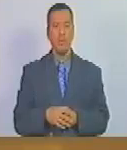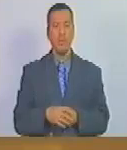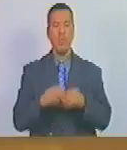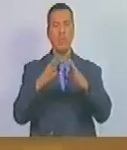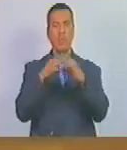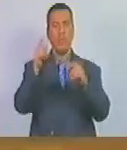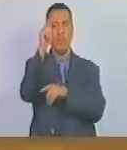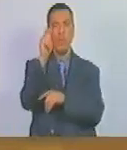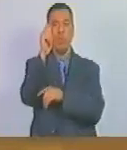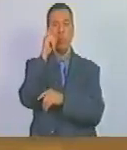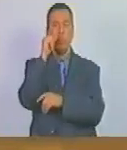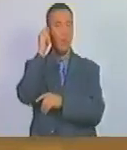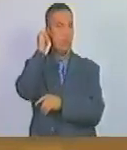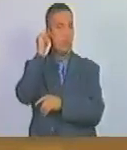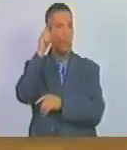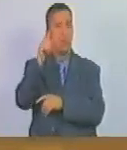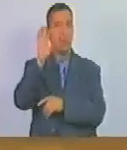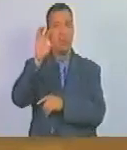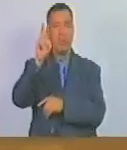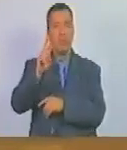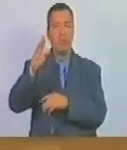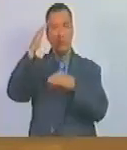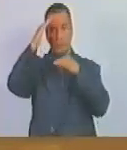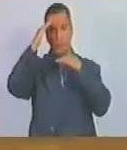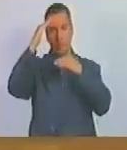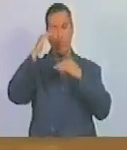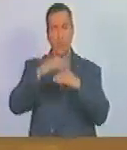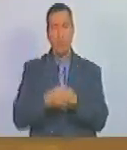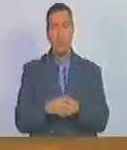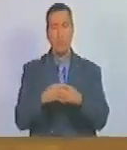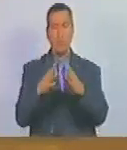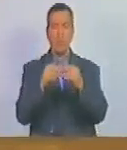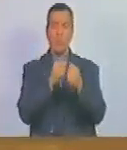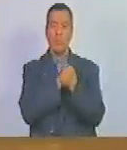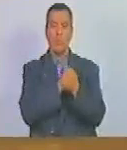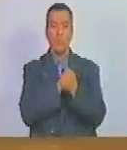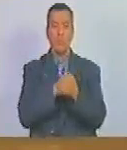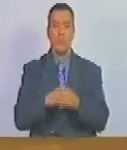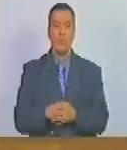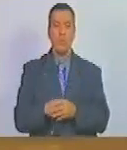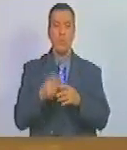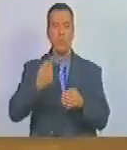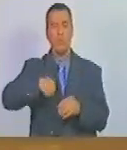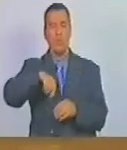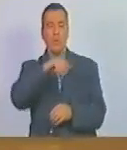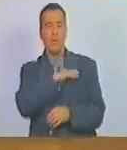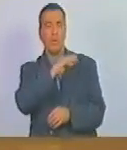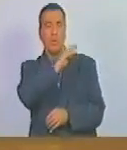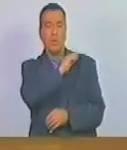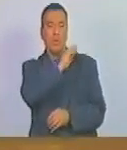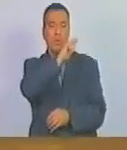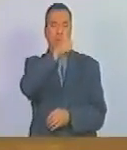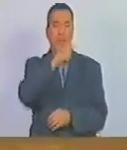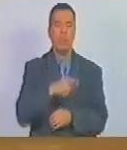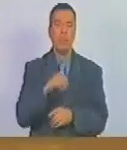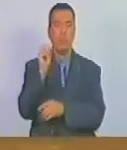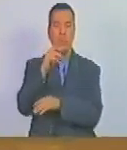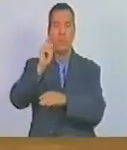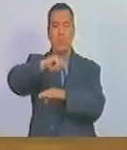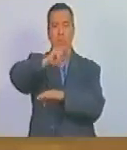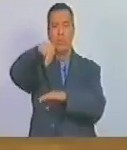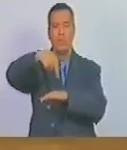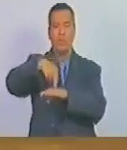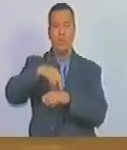A todos los diputados y diputadas de la patria, saludar saludosamente a nuestra directiva de la Asamblea